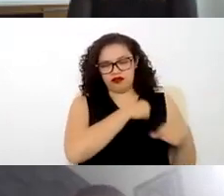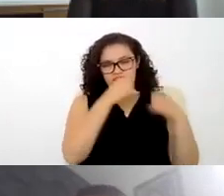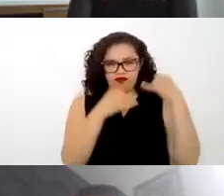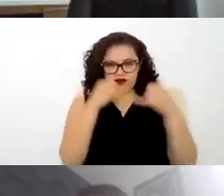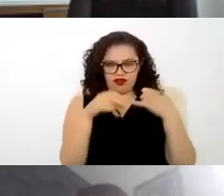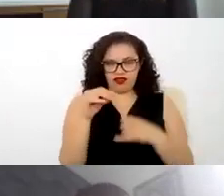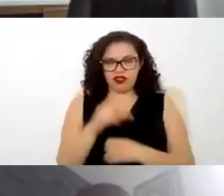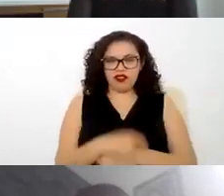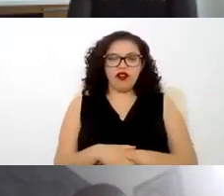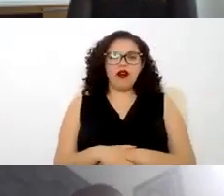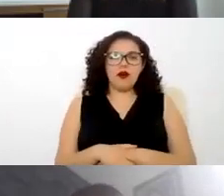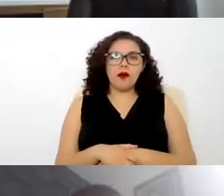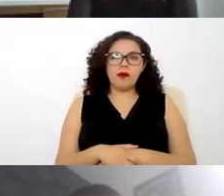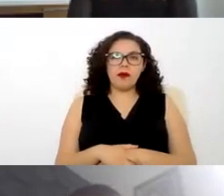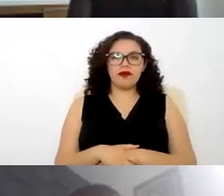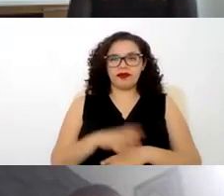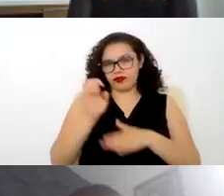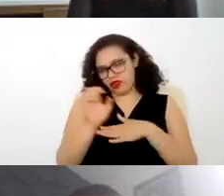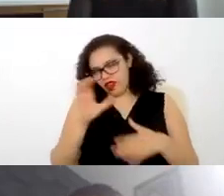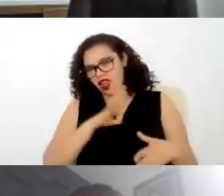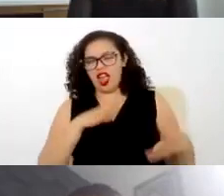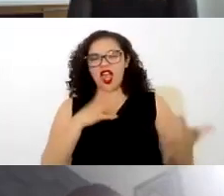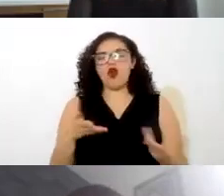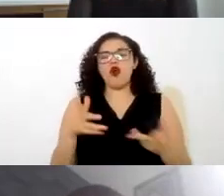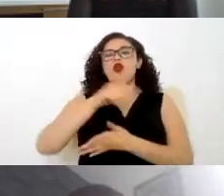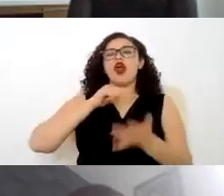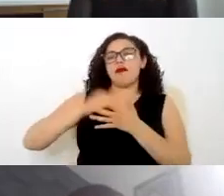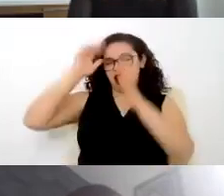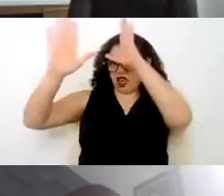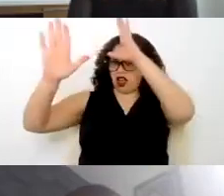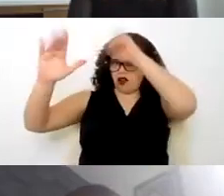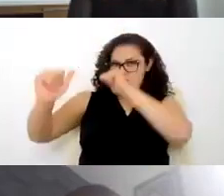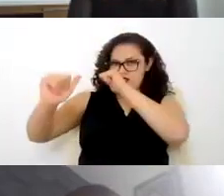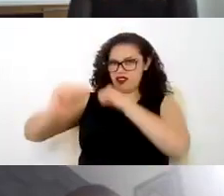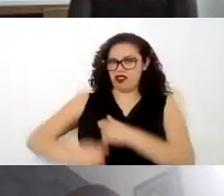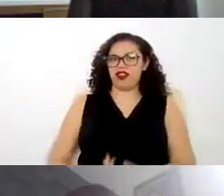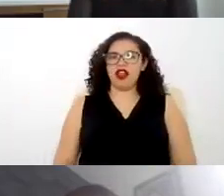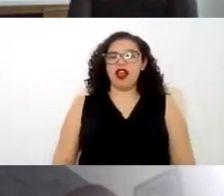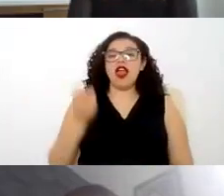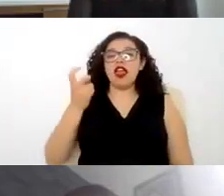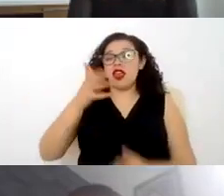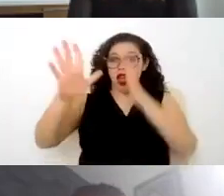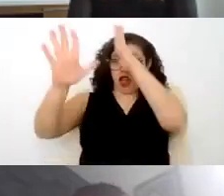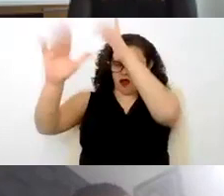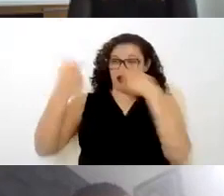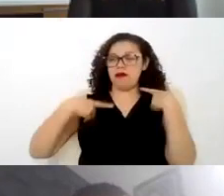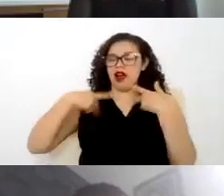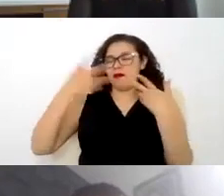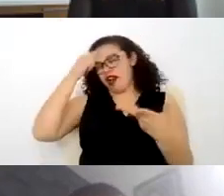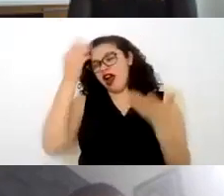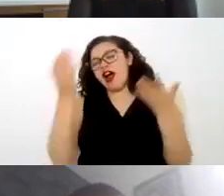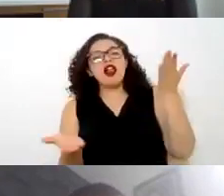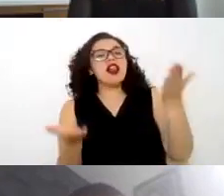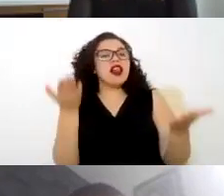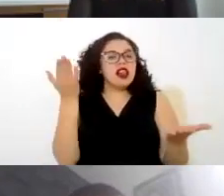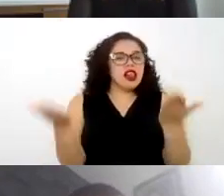que es obligatorio una instancia conciliatoria esta instancia conciliatoria está pensada para desahogar de manera